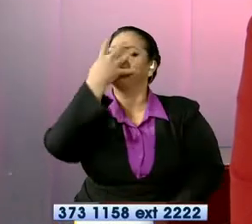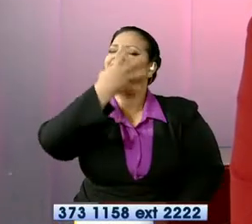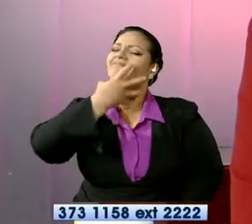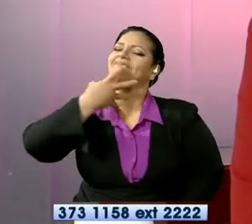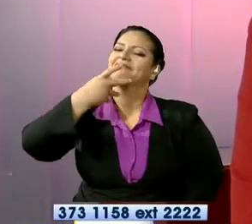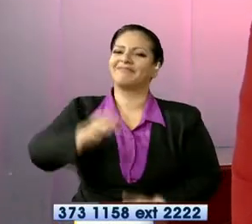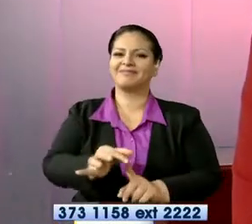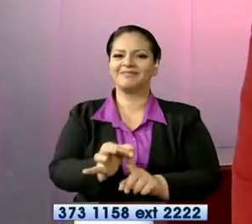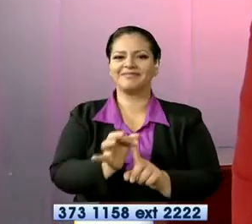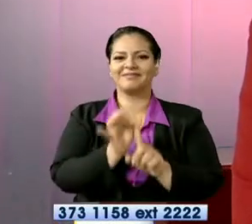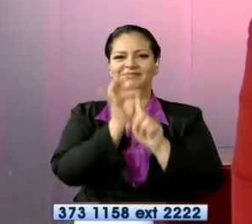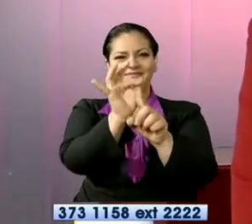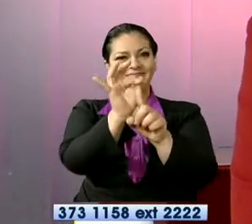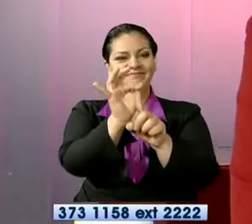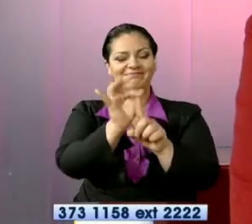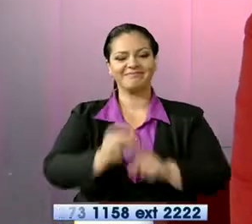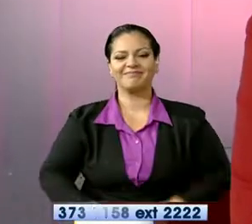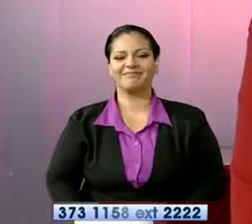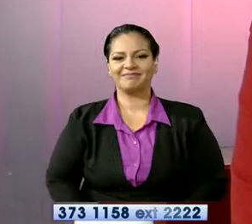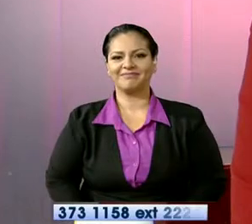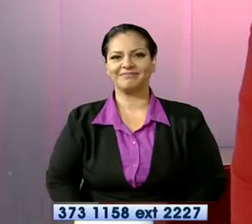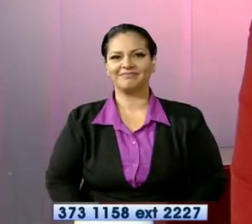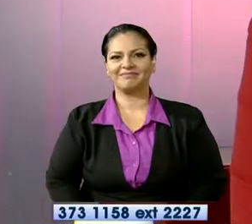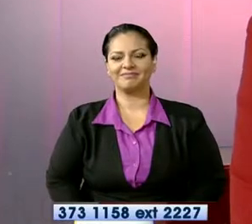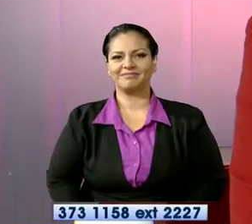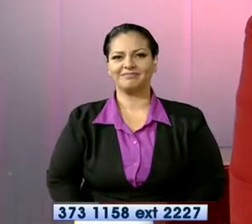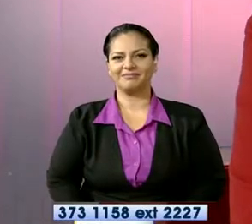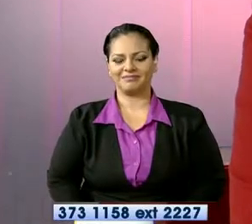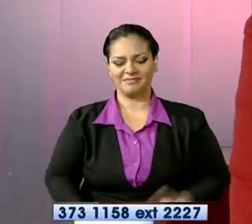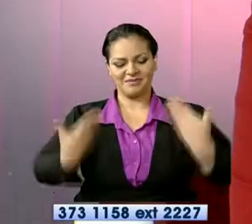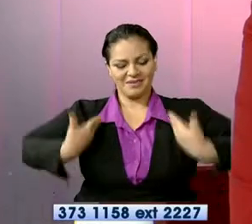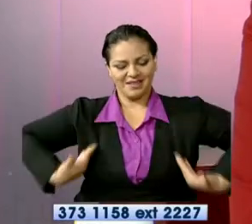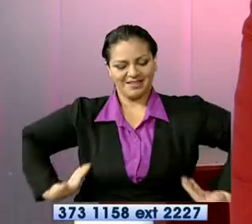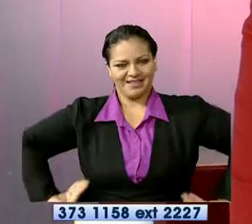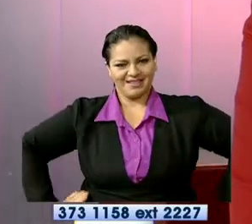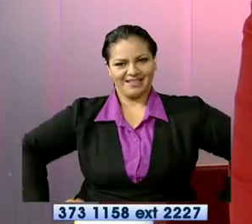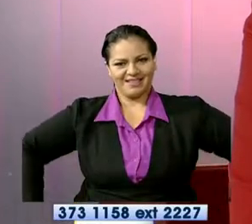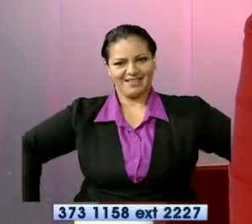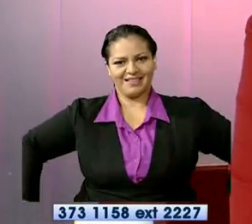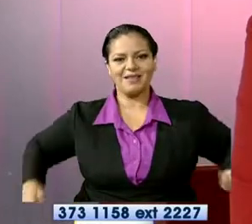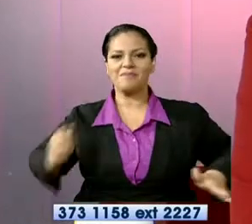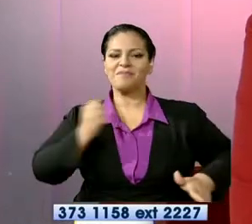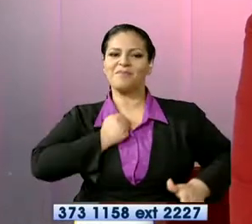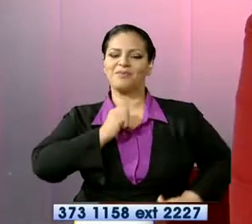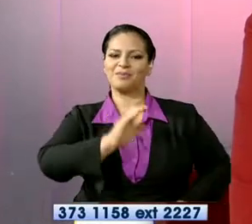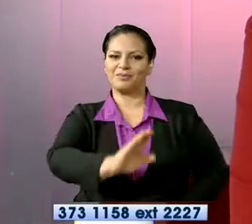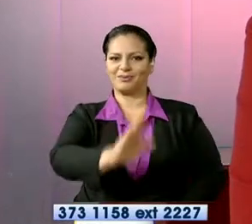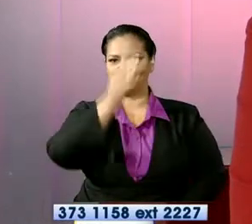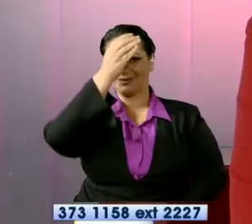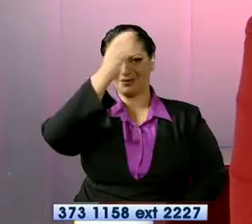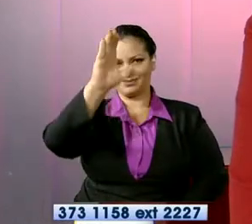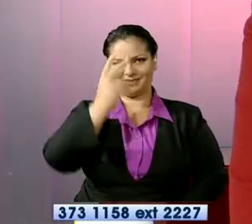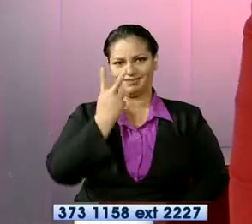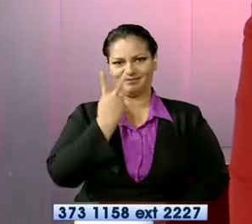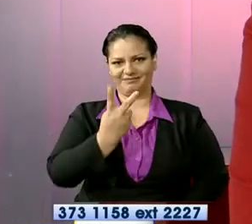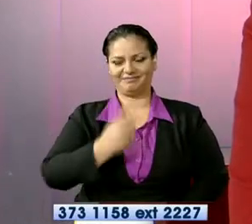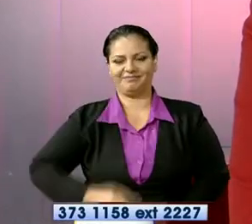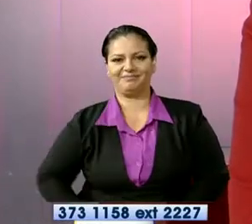expresiones artísticas más reconocidas y la complementan con las prendas tradicionales que los caracterizan. Veamos.